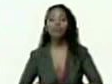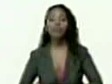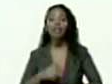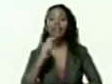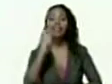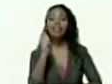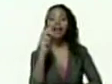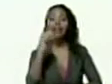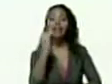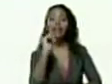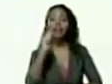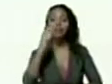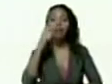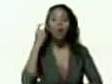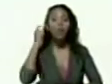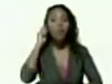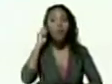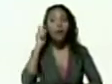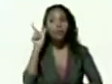un conjunto de